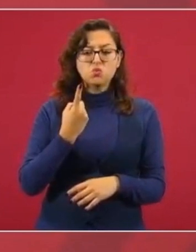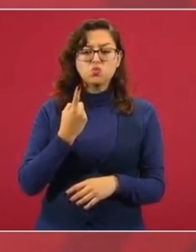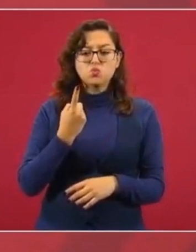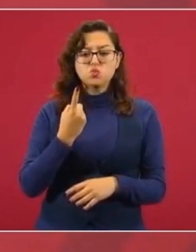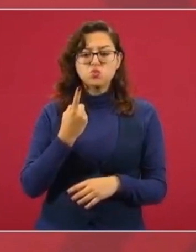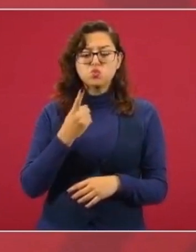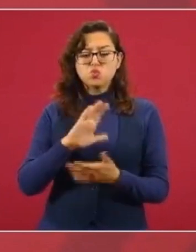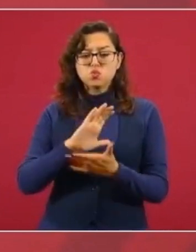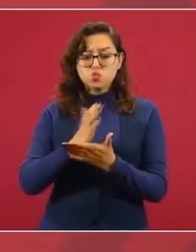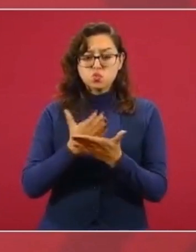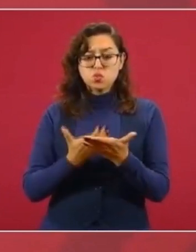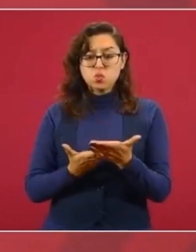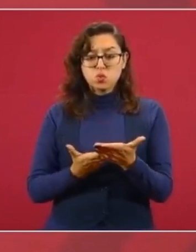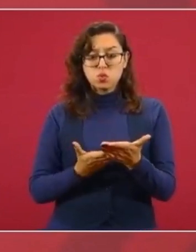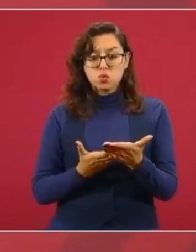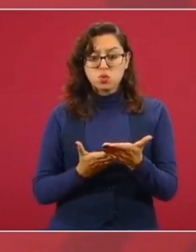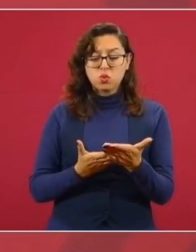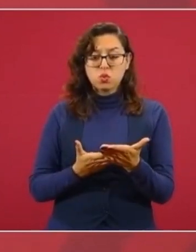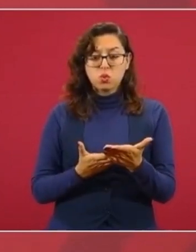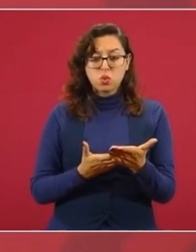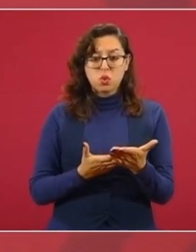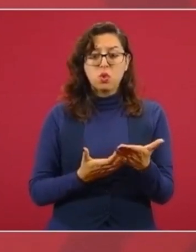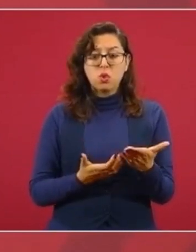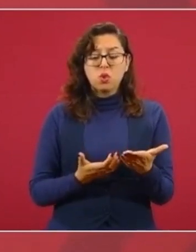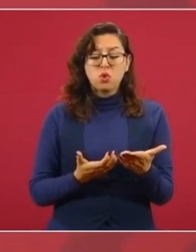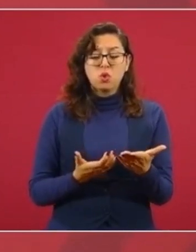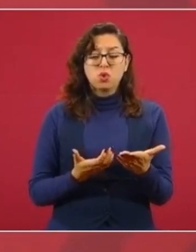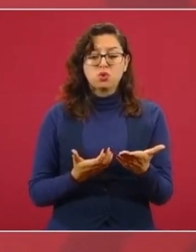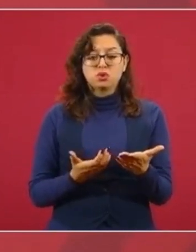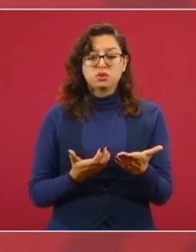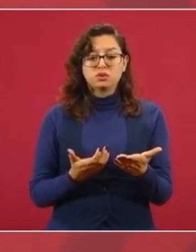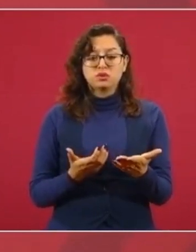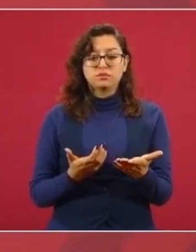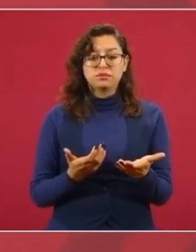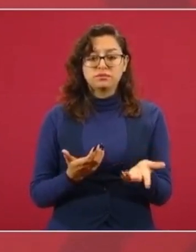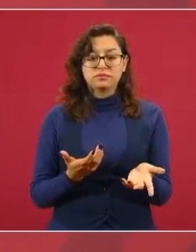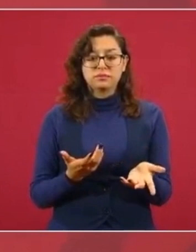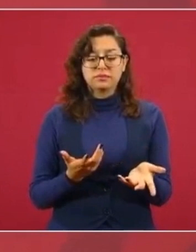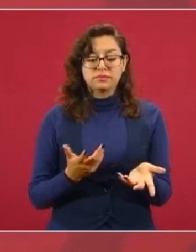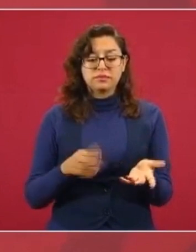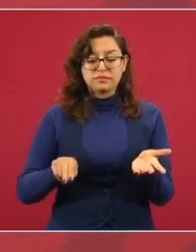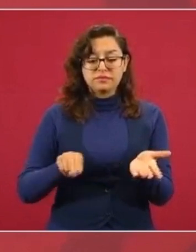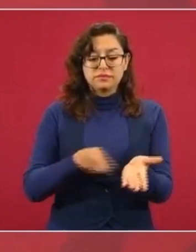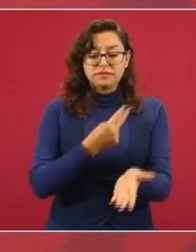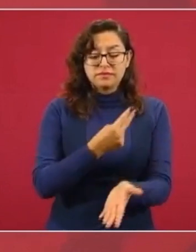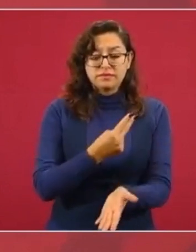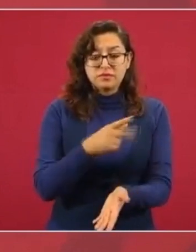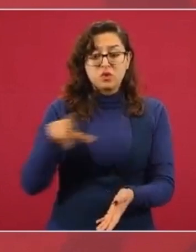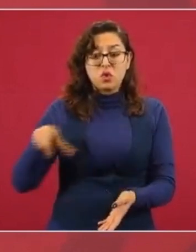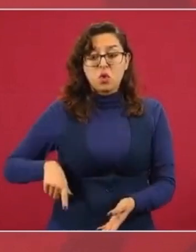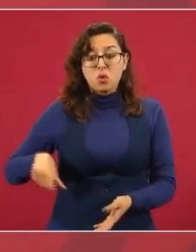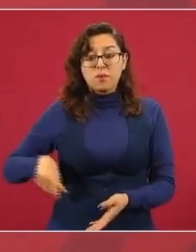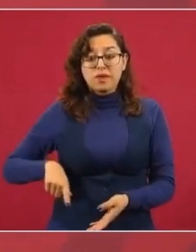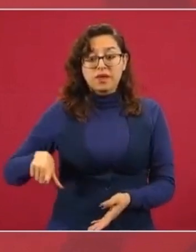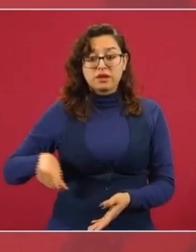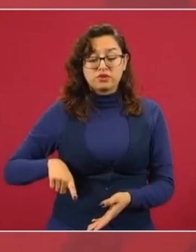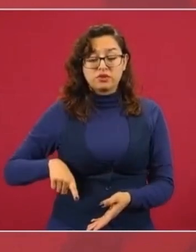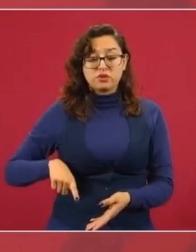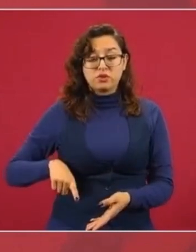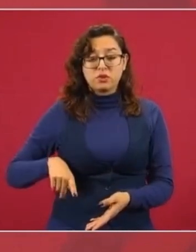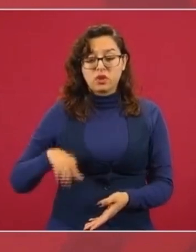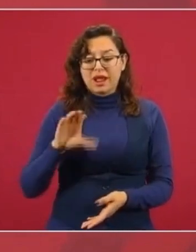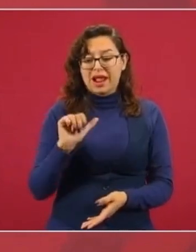firmaron dos días antes de que concluyera el gobierno de